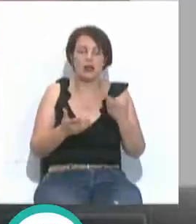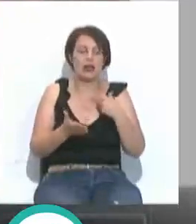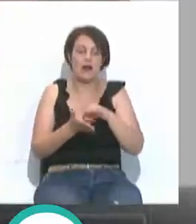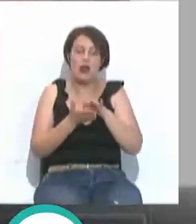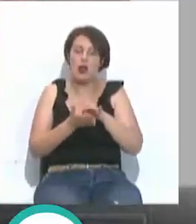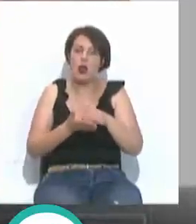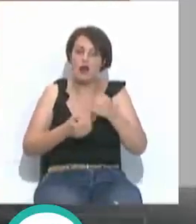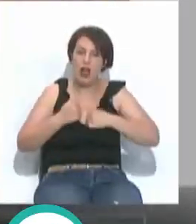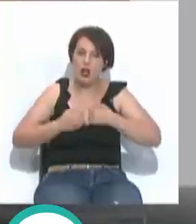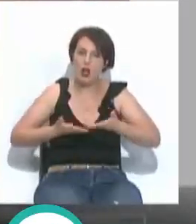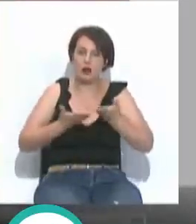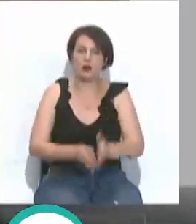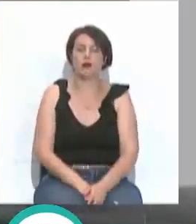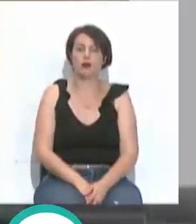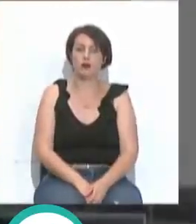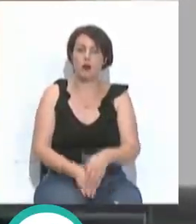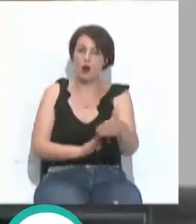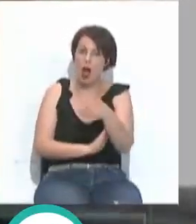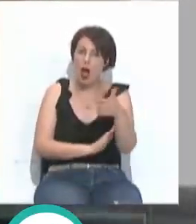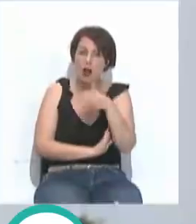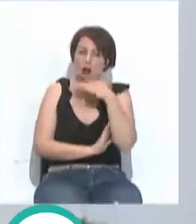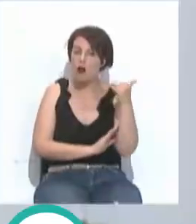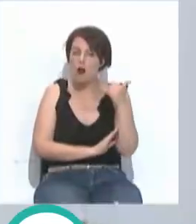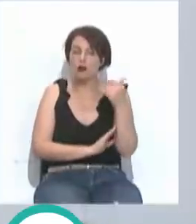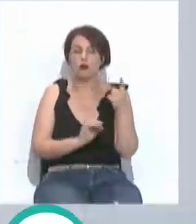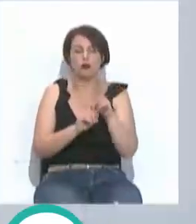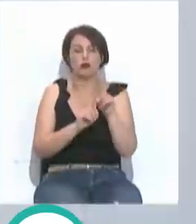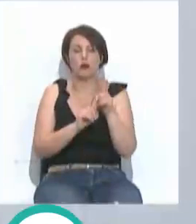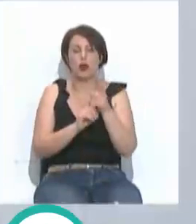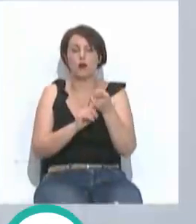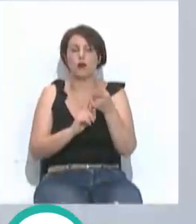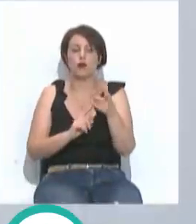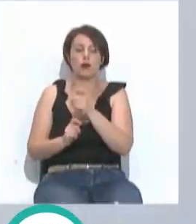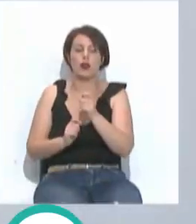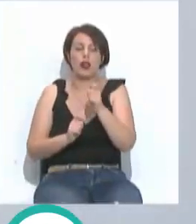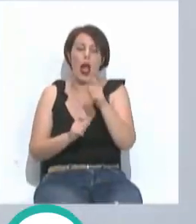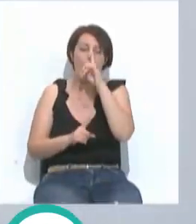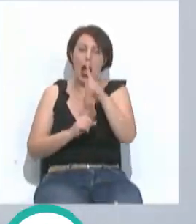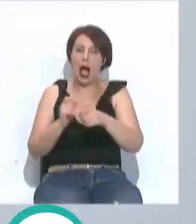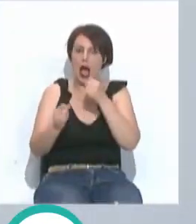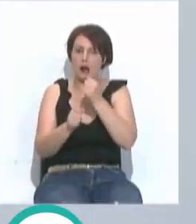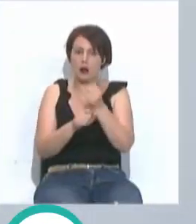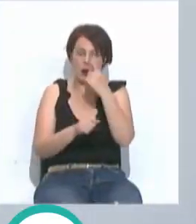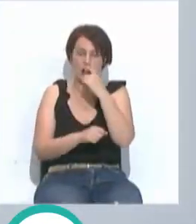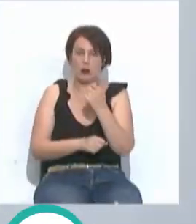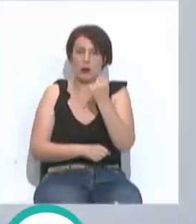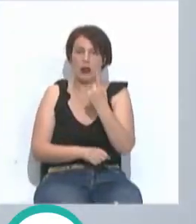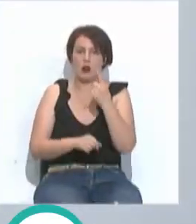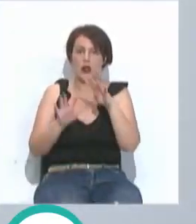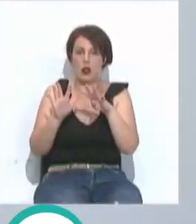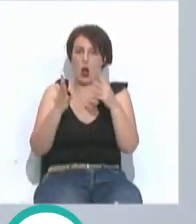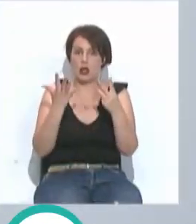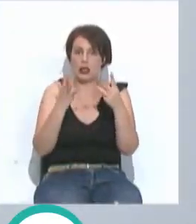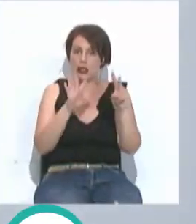de baño asistido. Las banderas azules son unas distinciones que se otorgan anualmente desde 1987